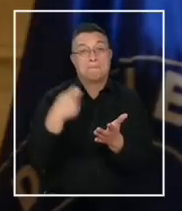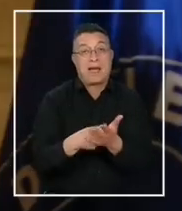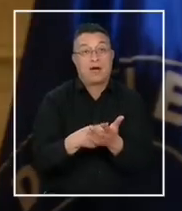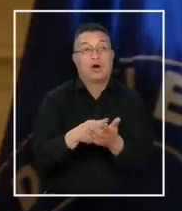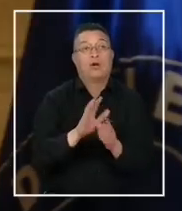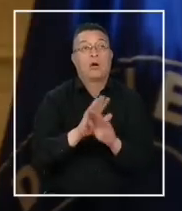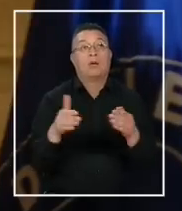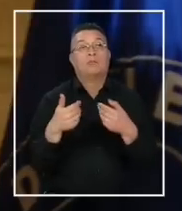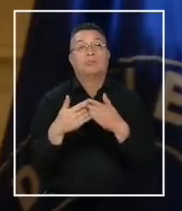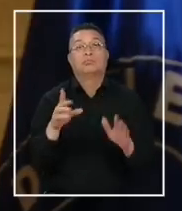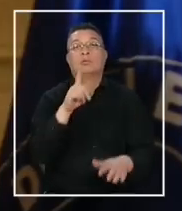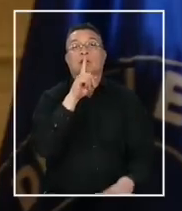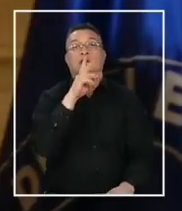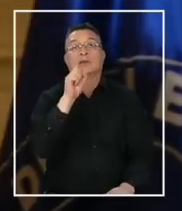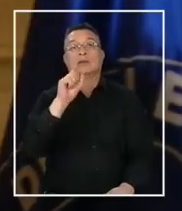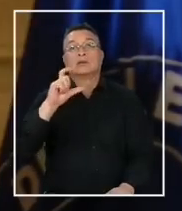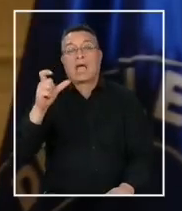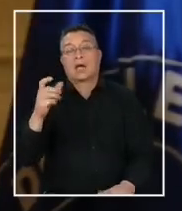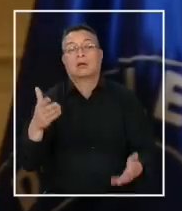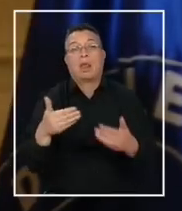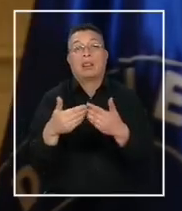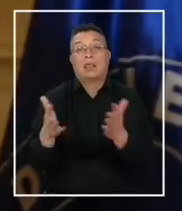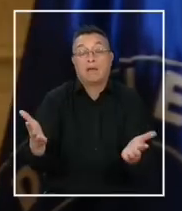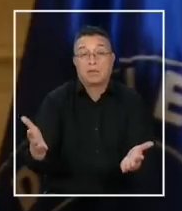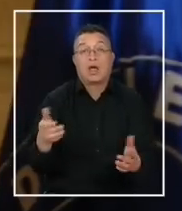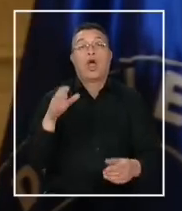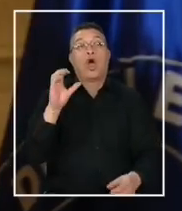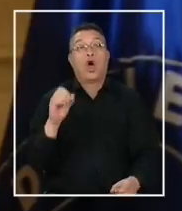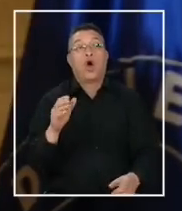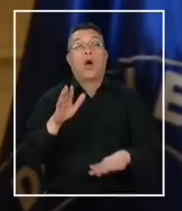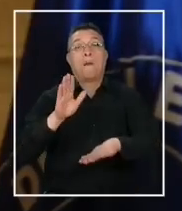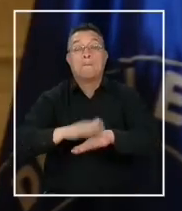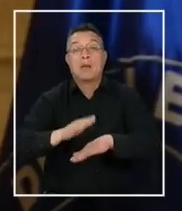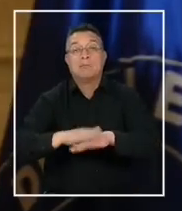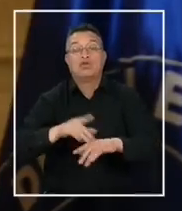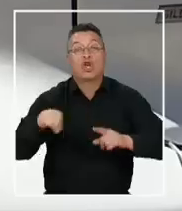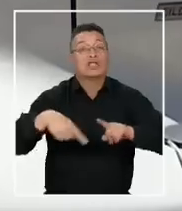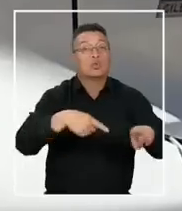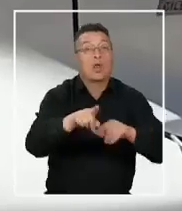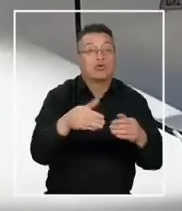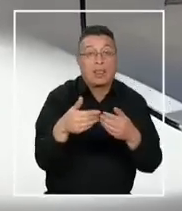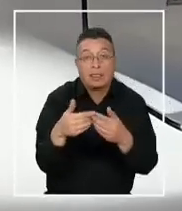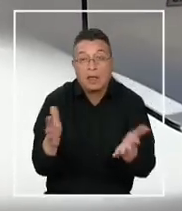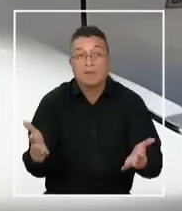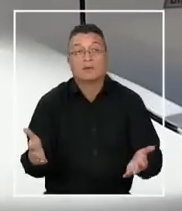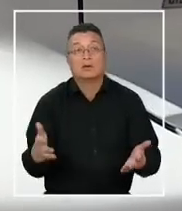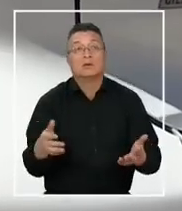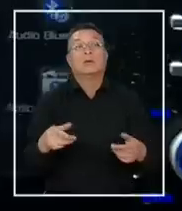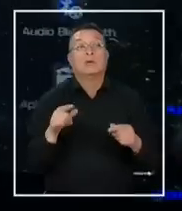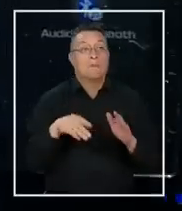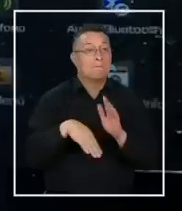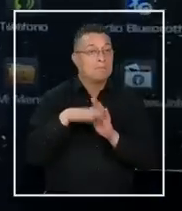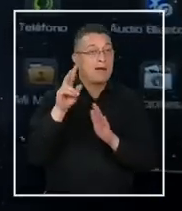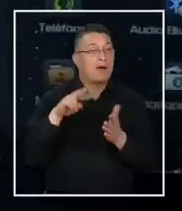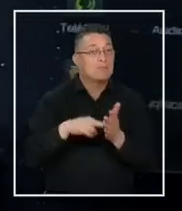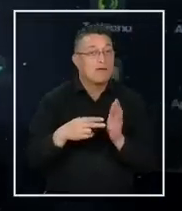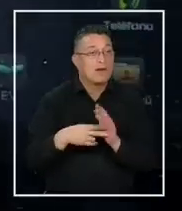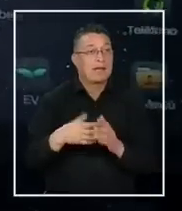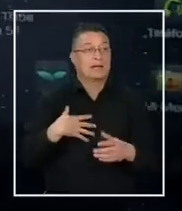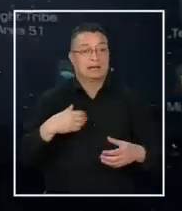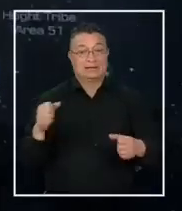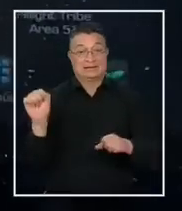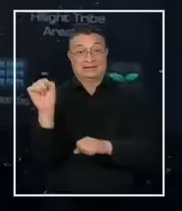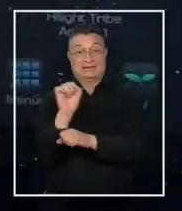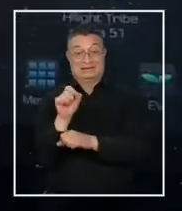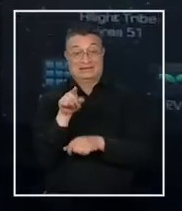como por ejemplo los TAC, ampliar los beneficios en materia de permisos de circulación. Pero el principal problema para quienes quieren conducir